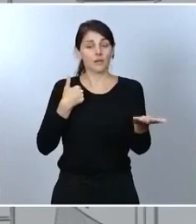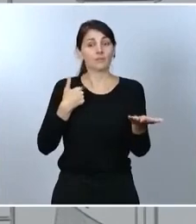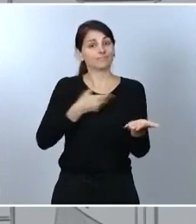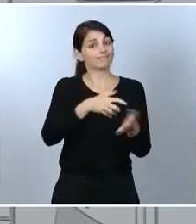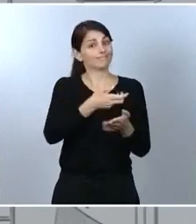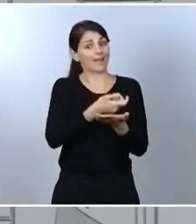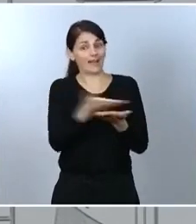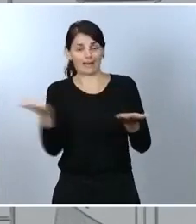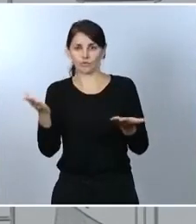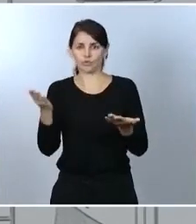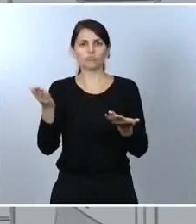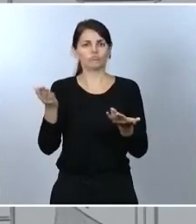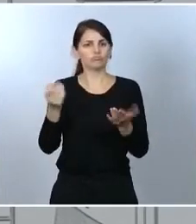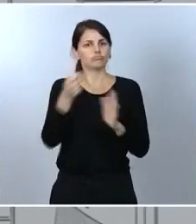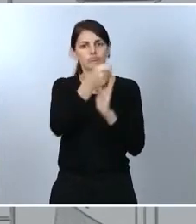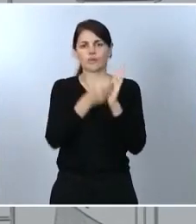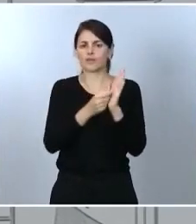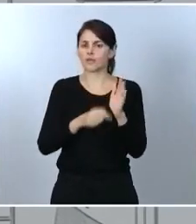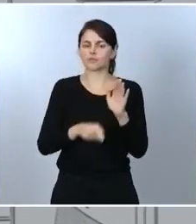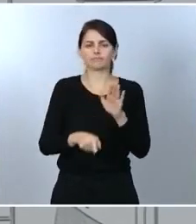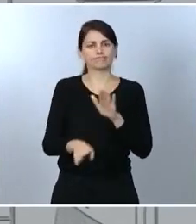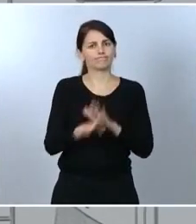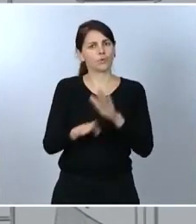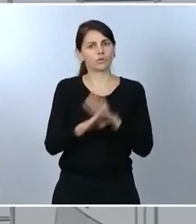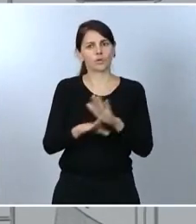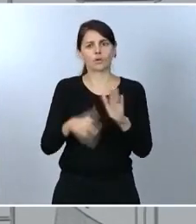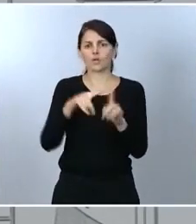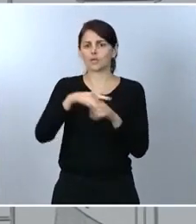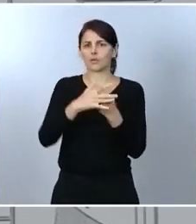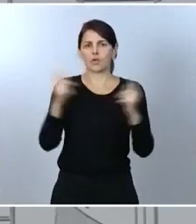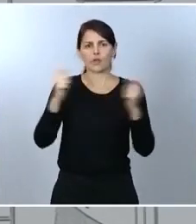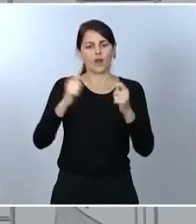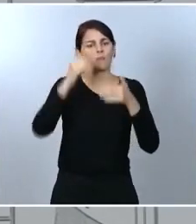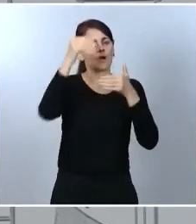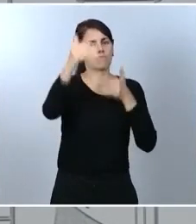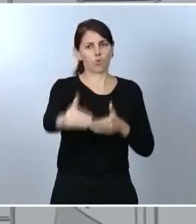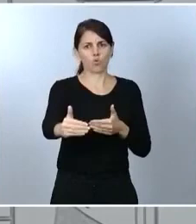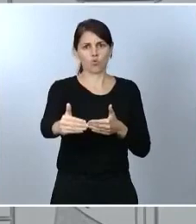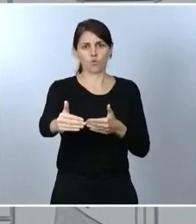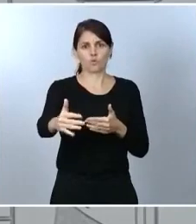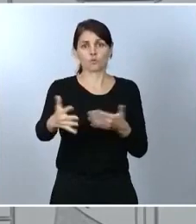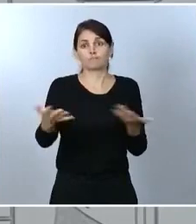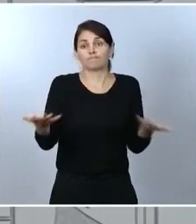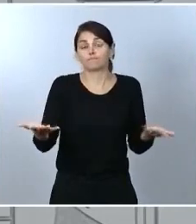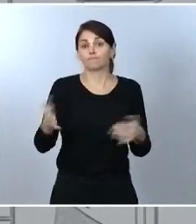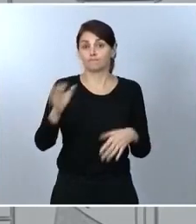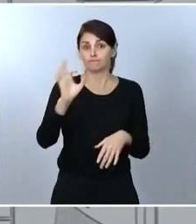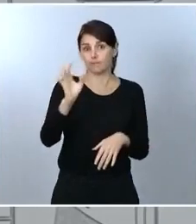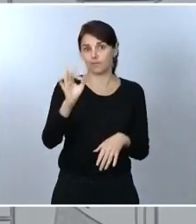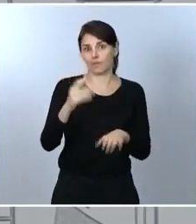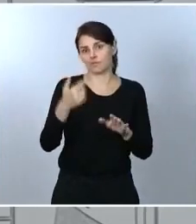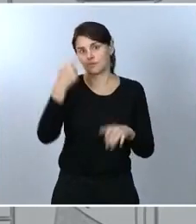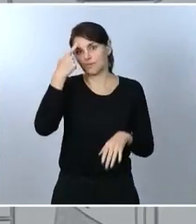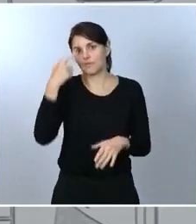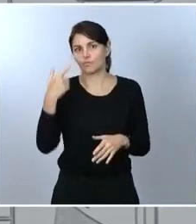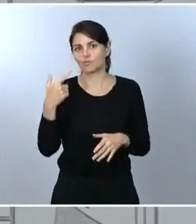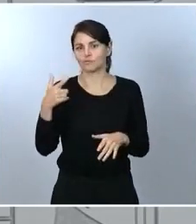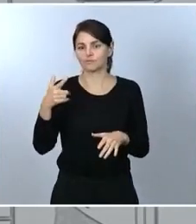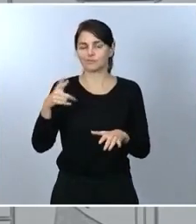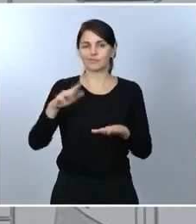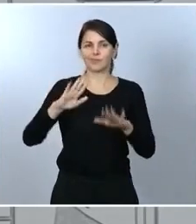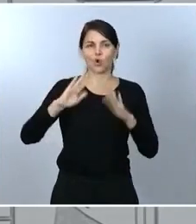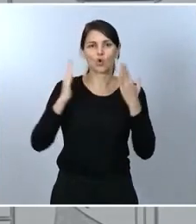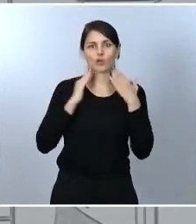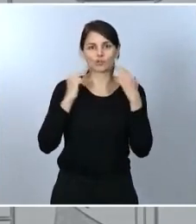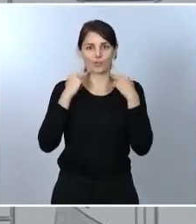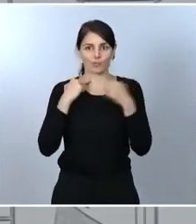vigor todo el tiempo del estado de alarma, sin menoscabo de que, lógicamente, el Congreso de los Diputados decida lo contrario. No digo esta semana, cuando